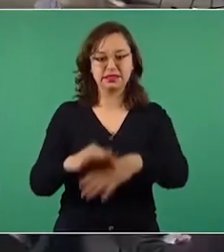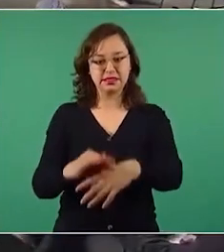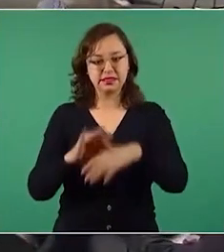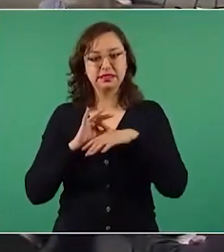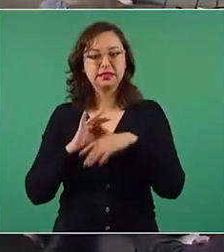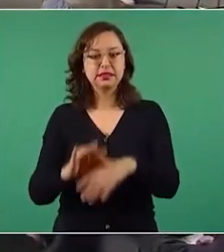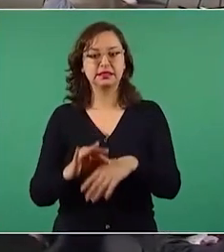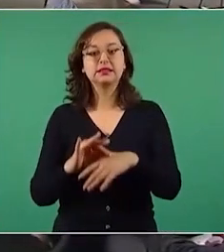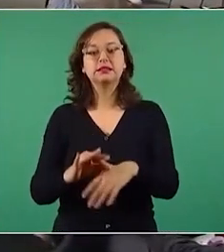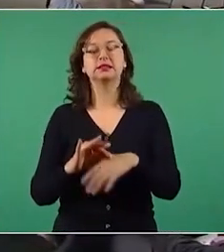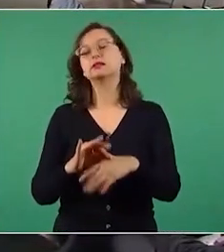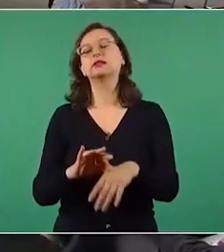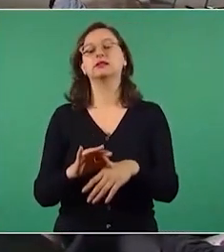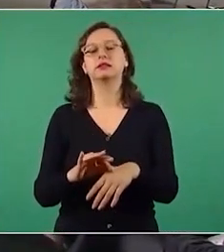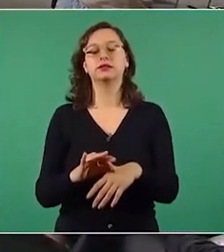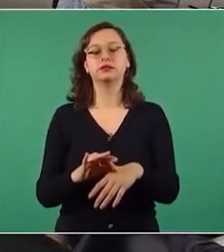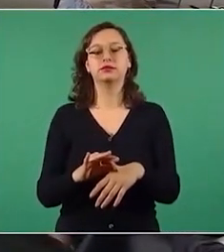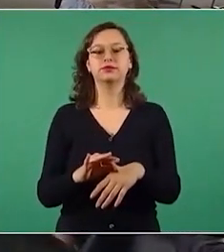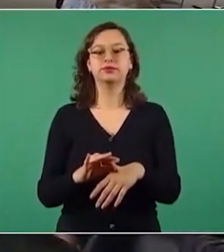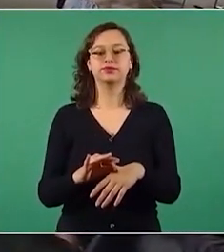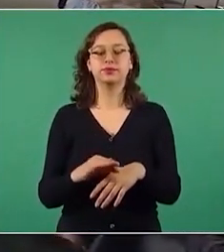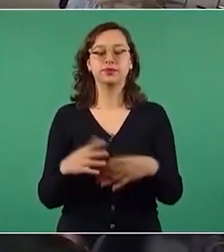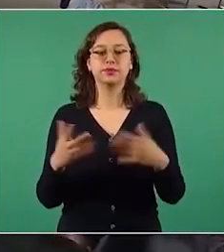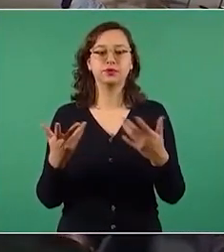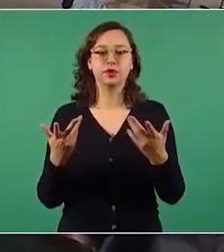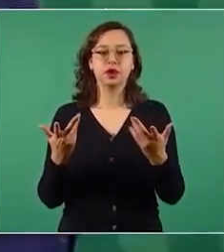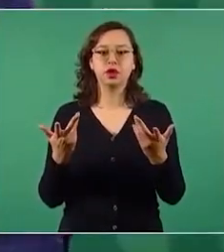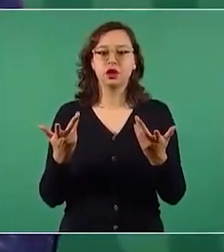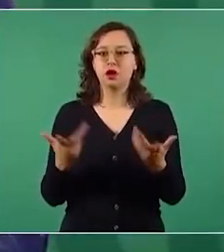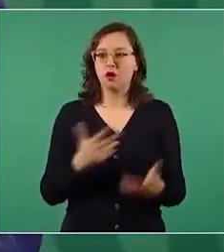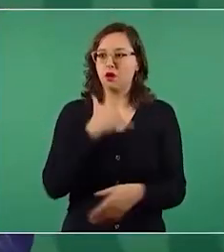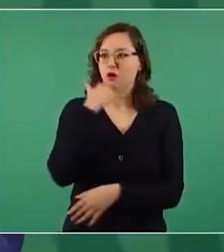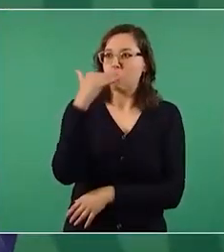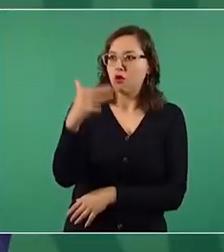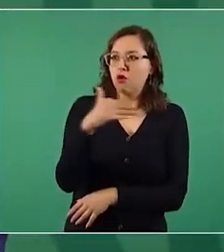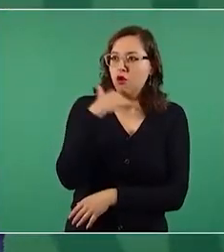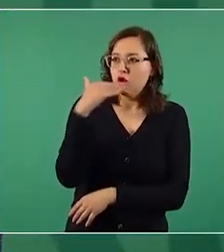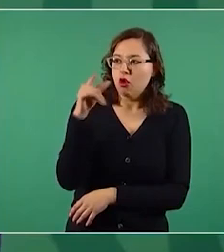y limpiar de corrupción